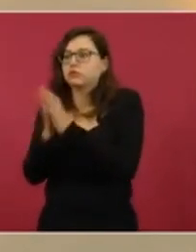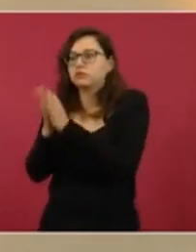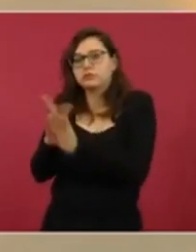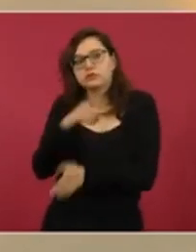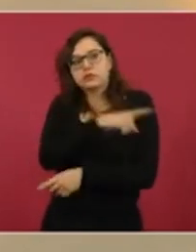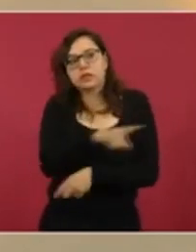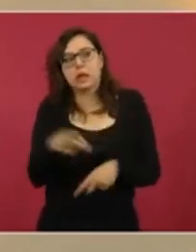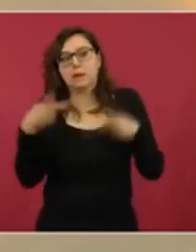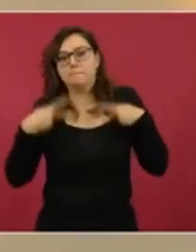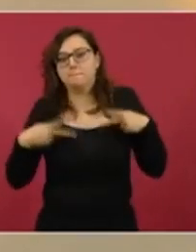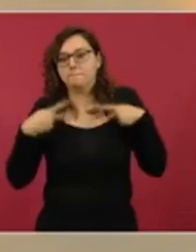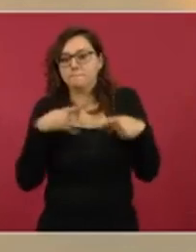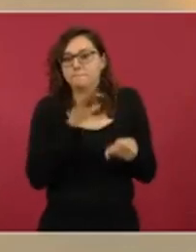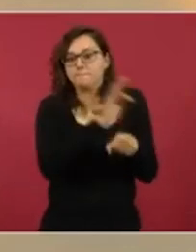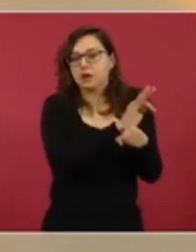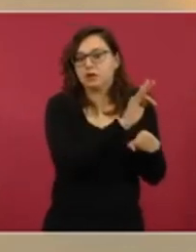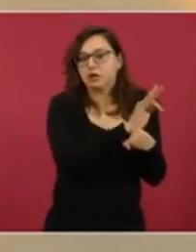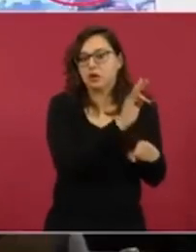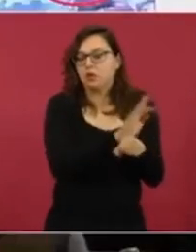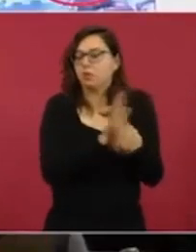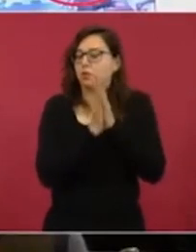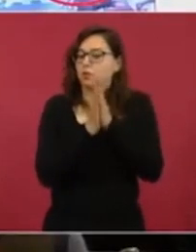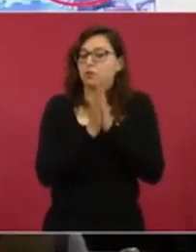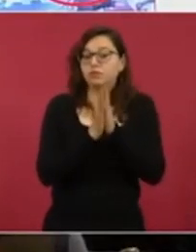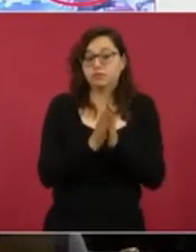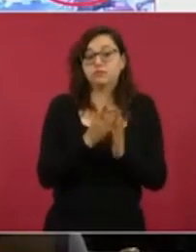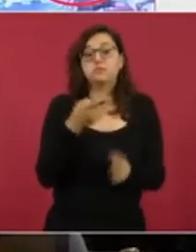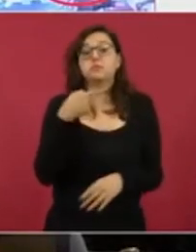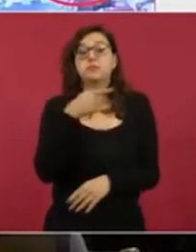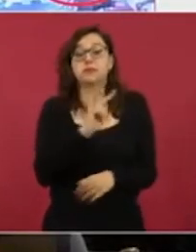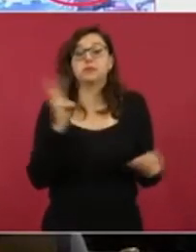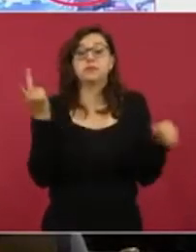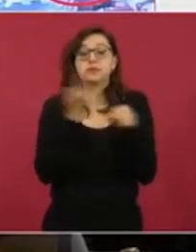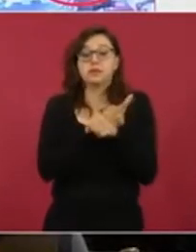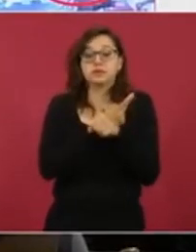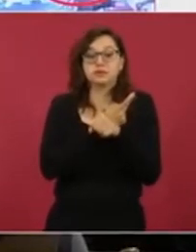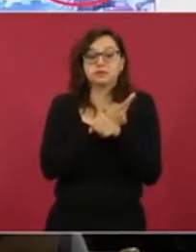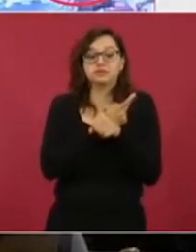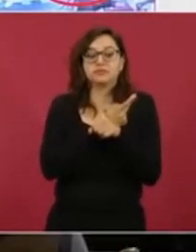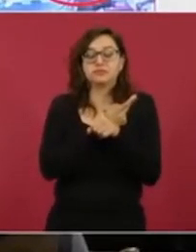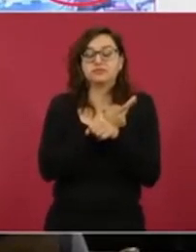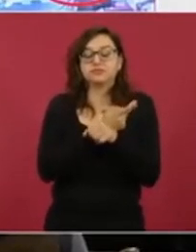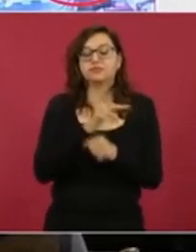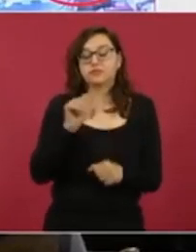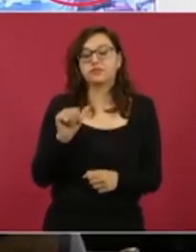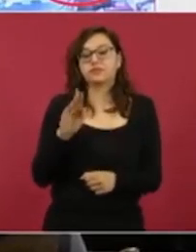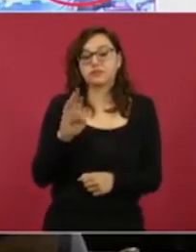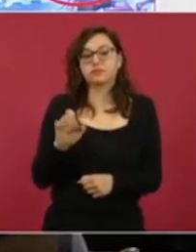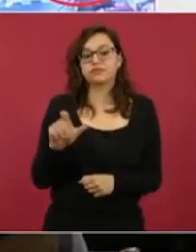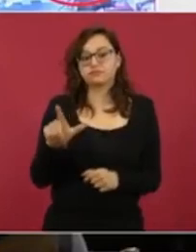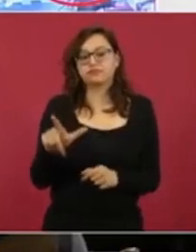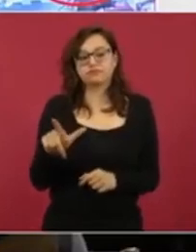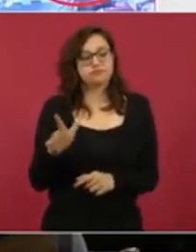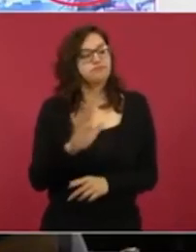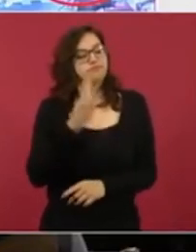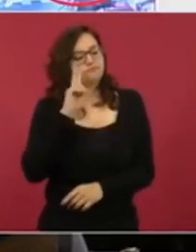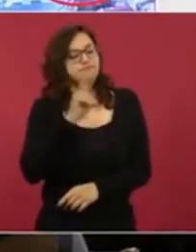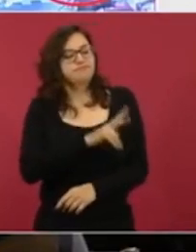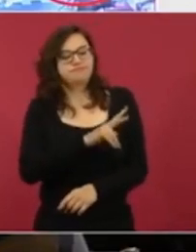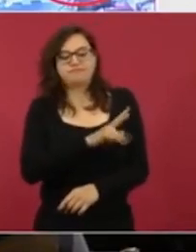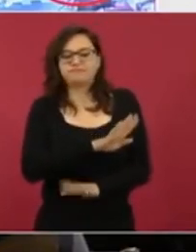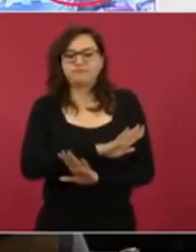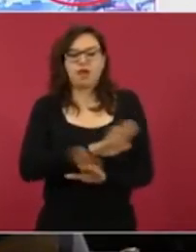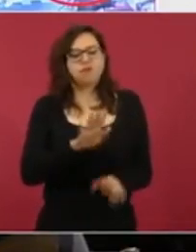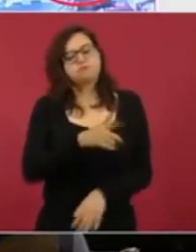es el propio Abel N. quien dispara contra Alejandro N.,